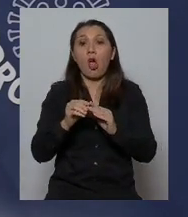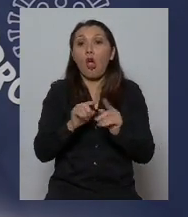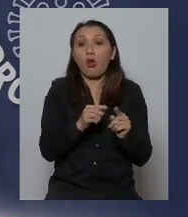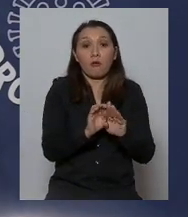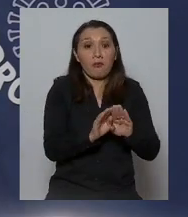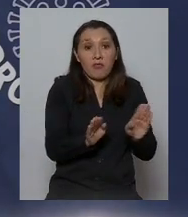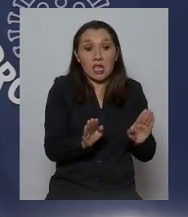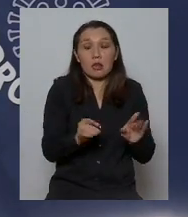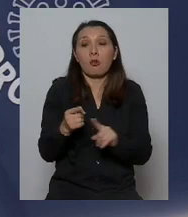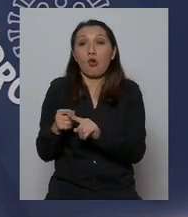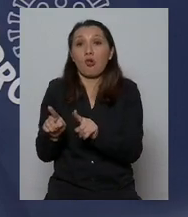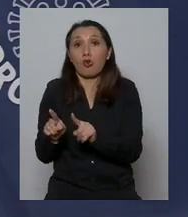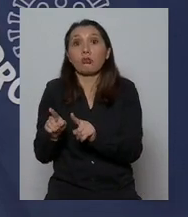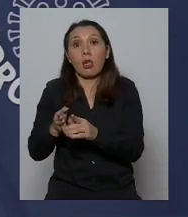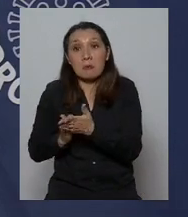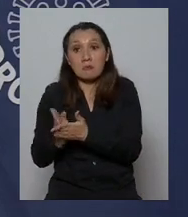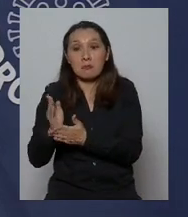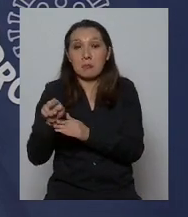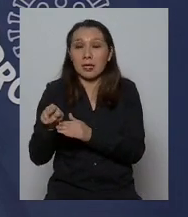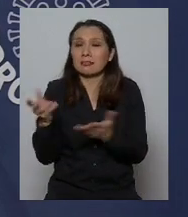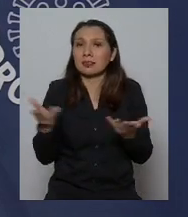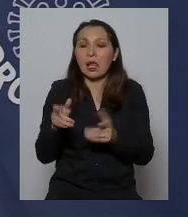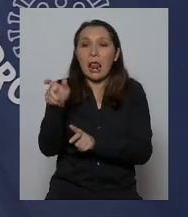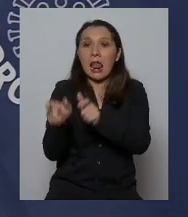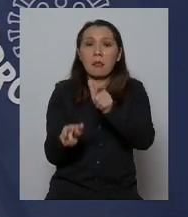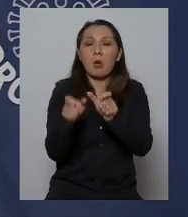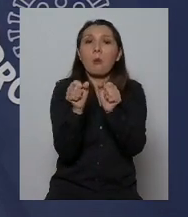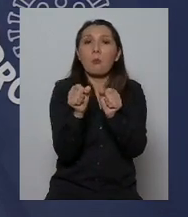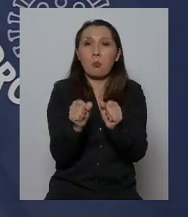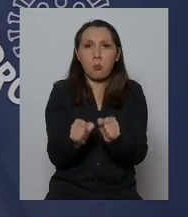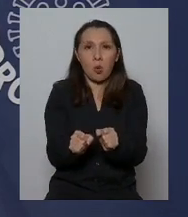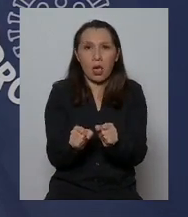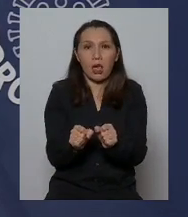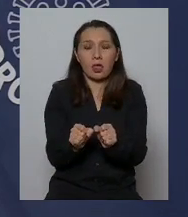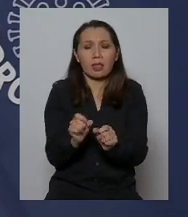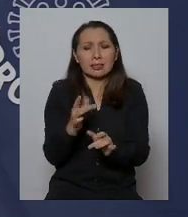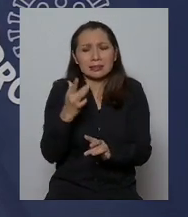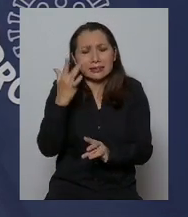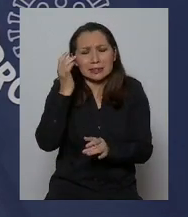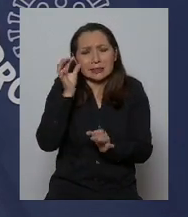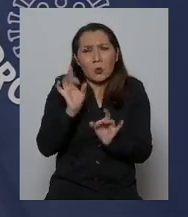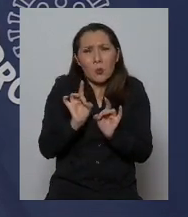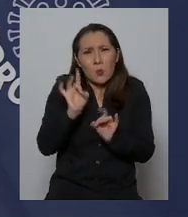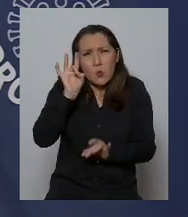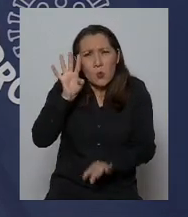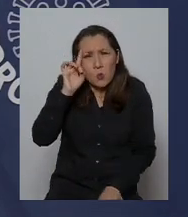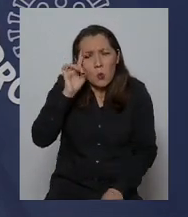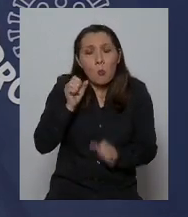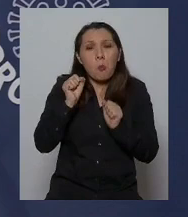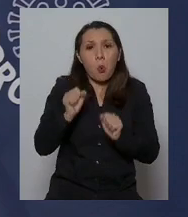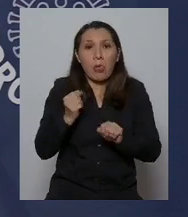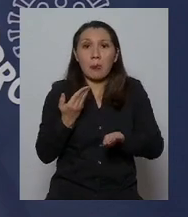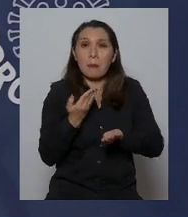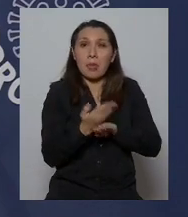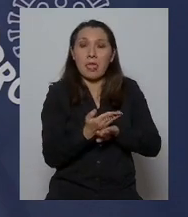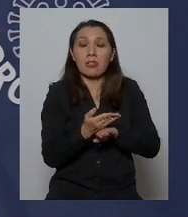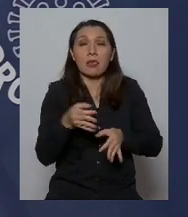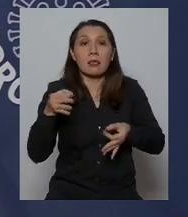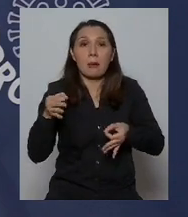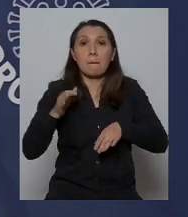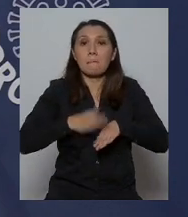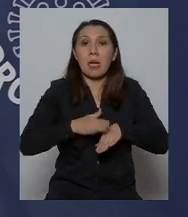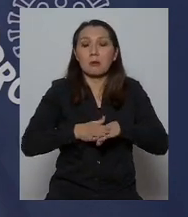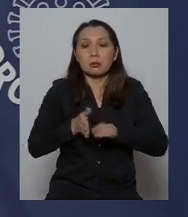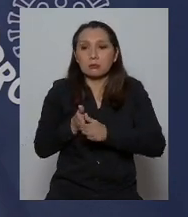entran en cuarentena las personas tienen la posibilidad excepcionalmente de exigir de poder tener